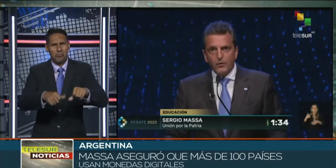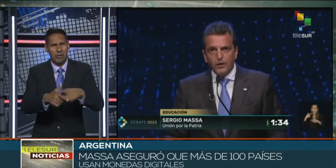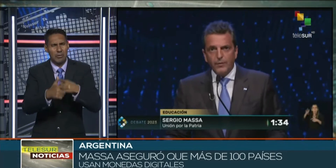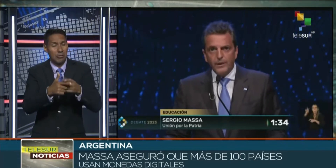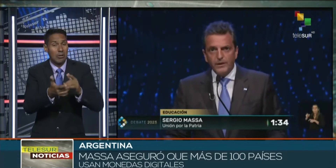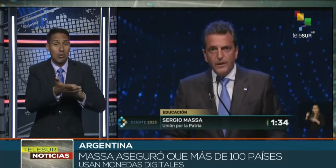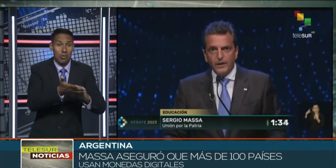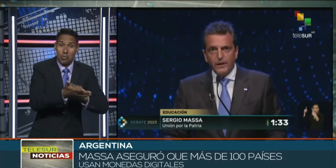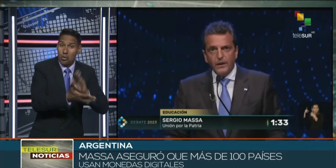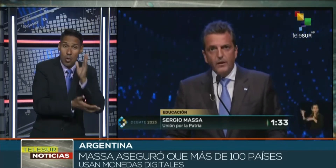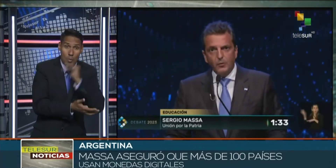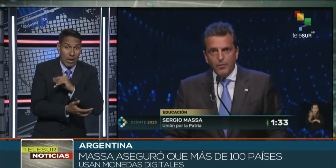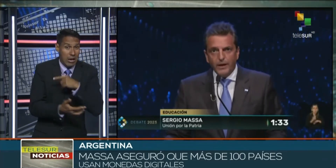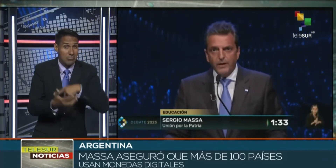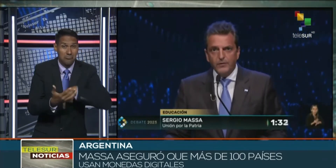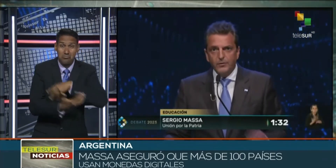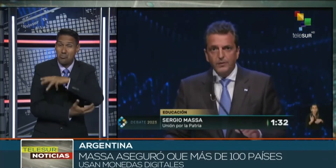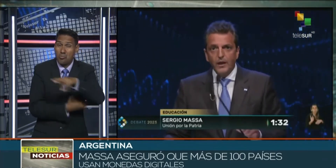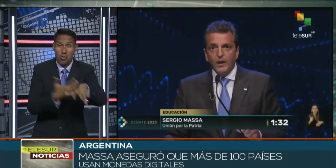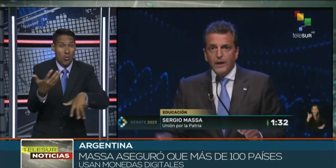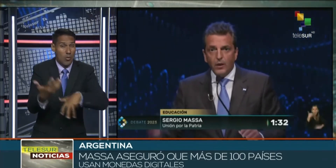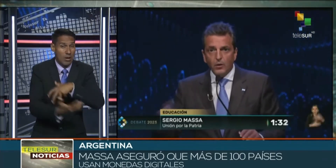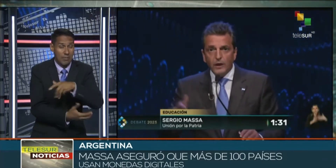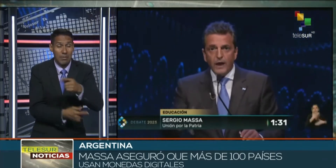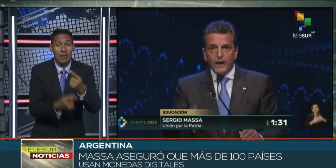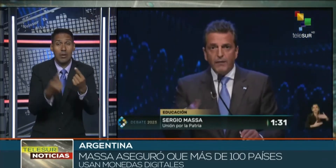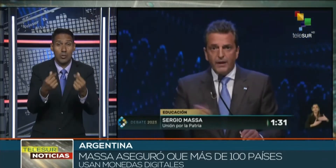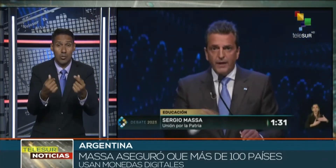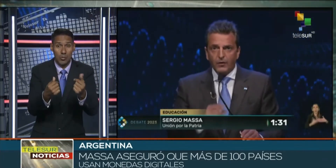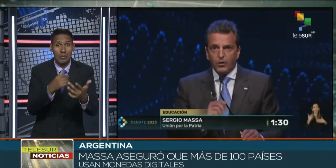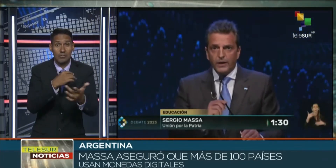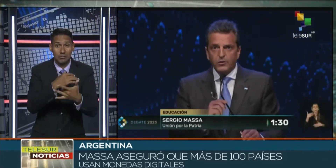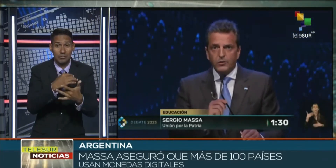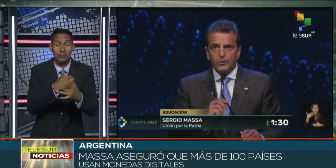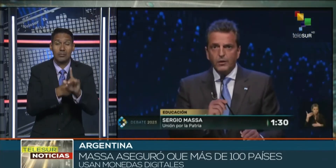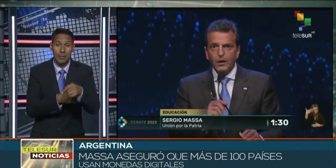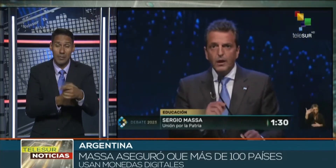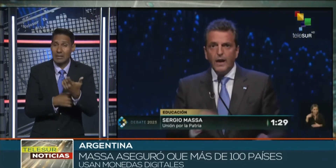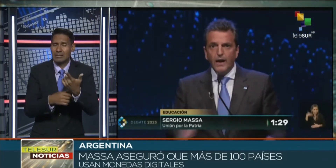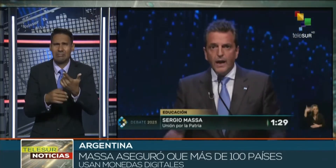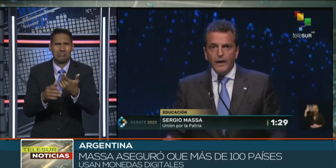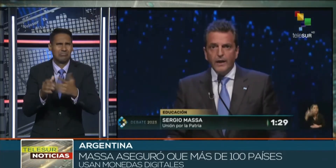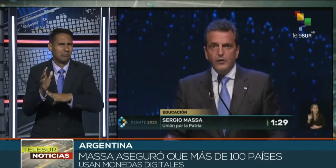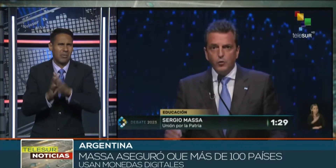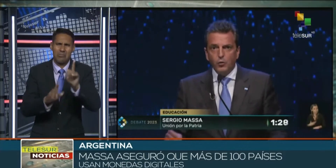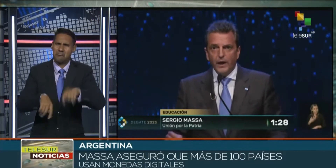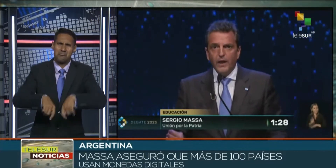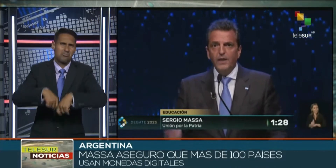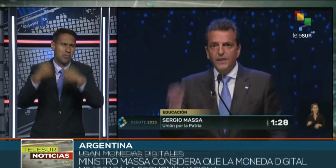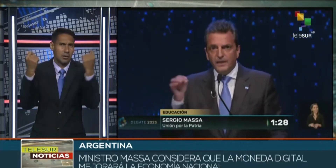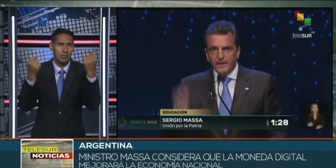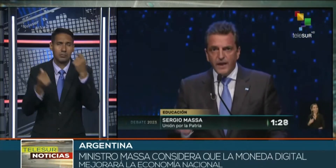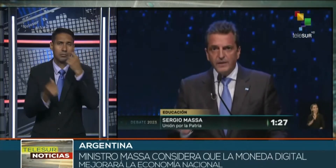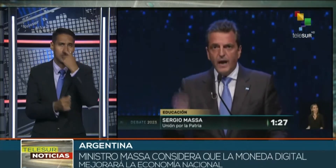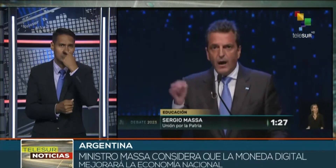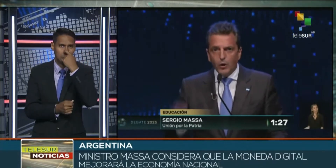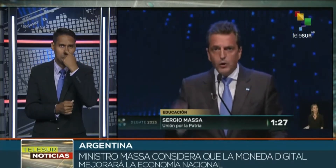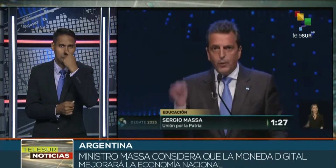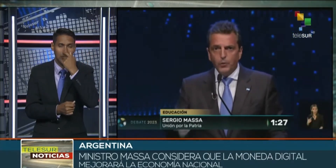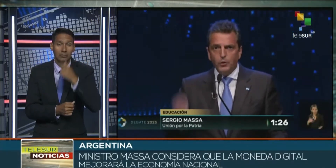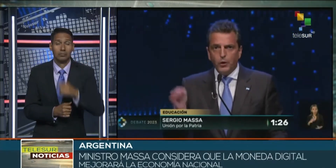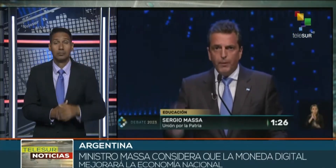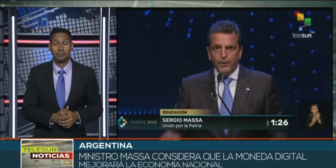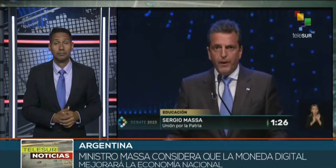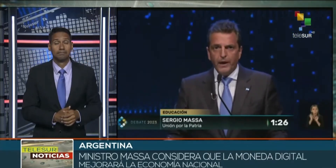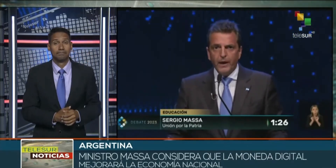eso se estará frente a un problema y la economía digitalizada también rompe con los bolsones de la corrupción.